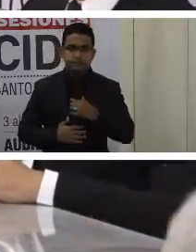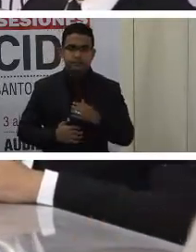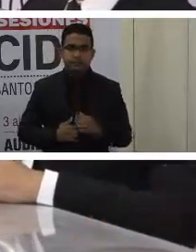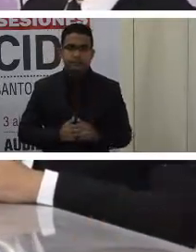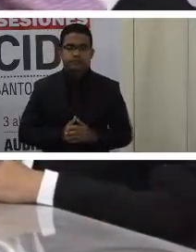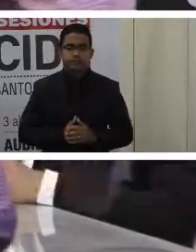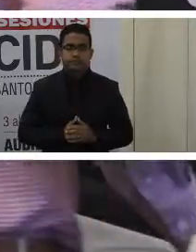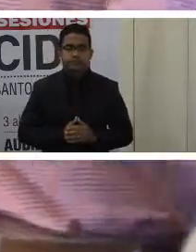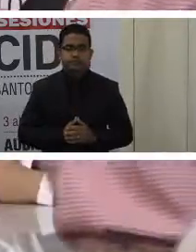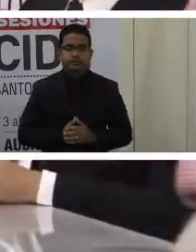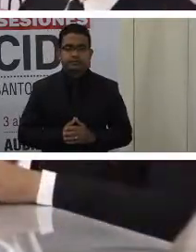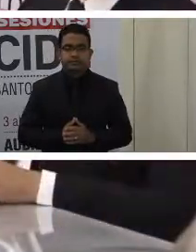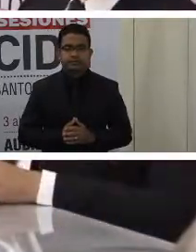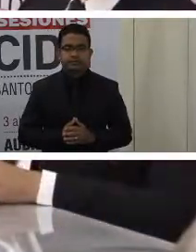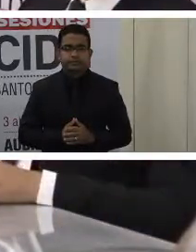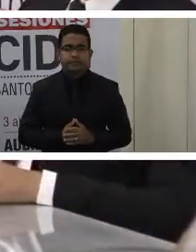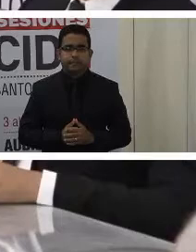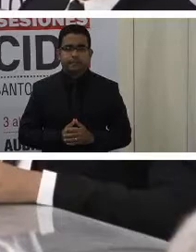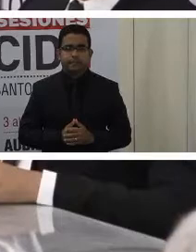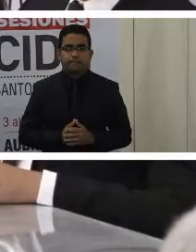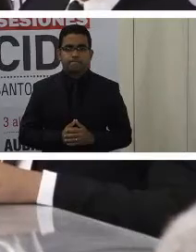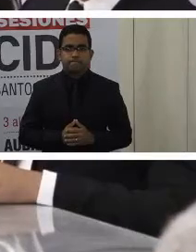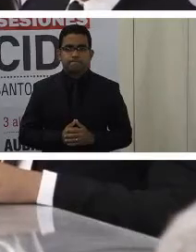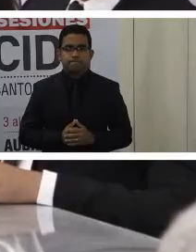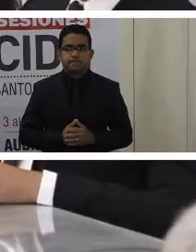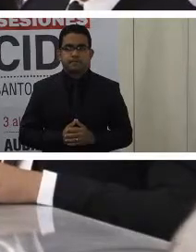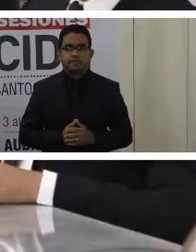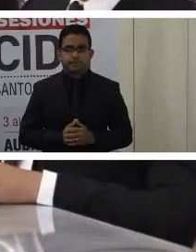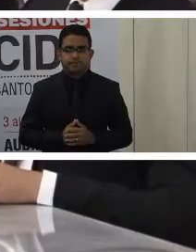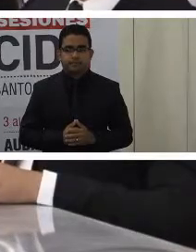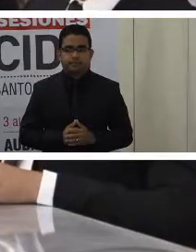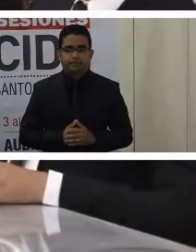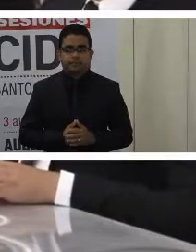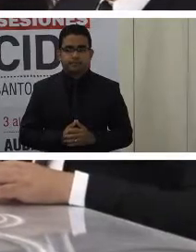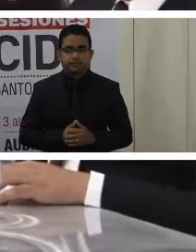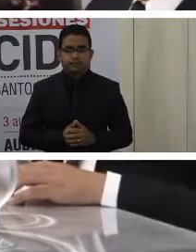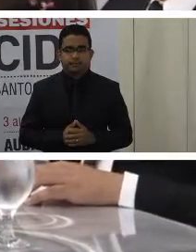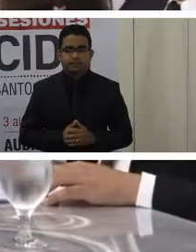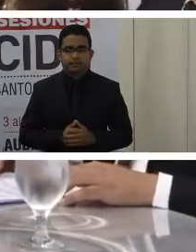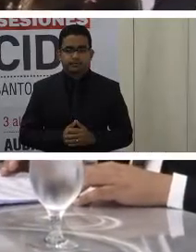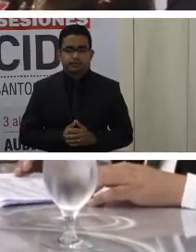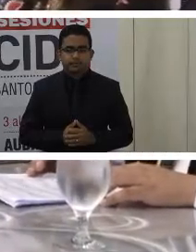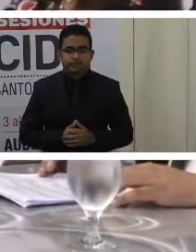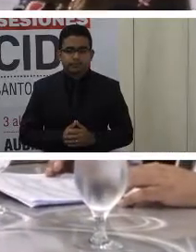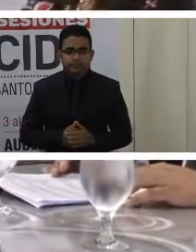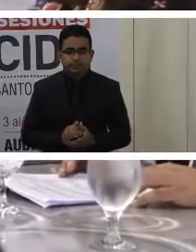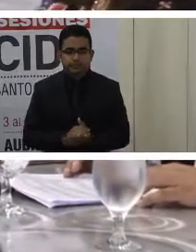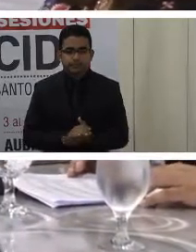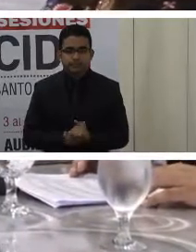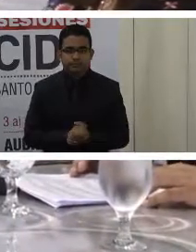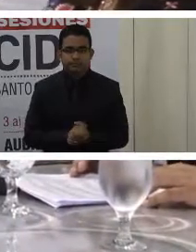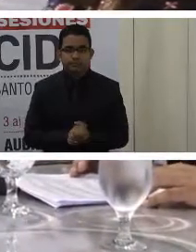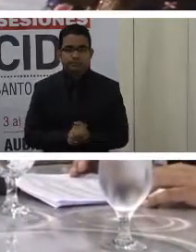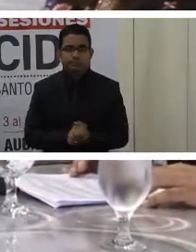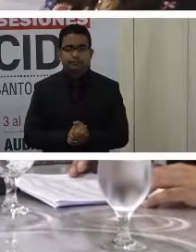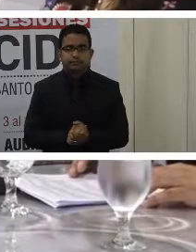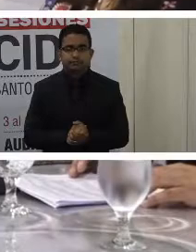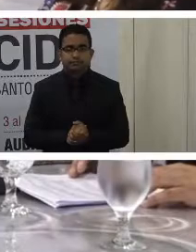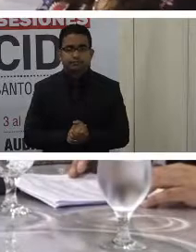Vamos a dar inicio a